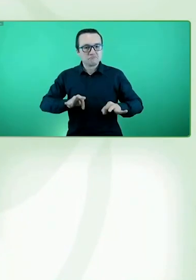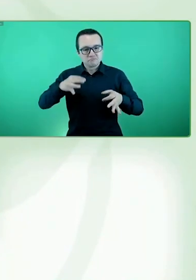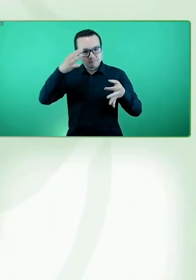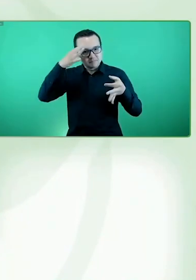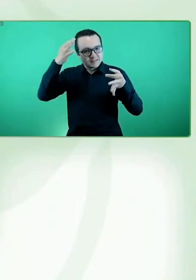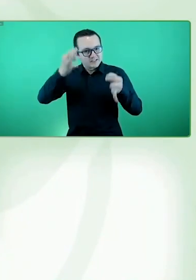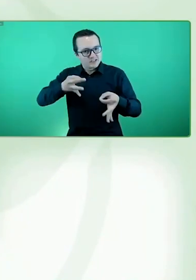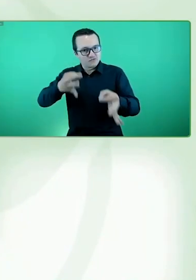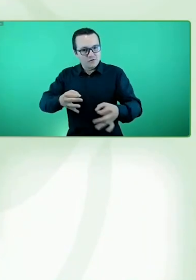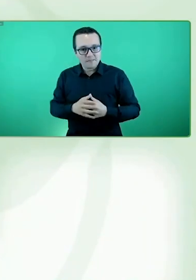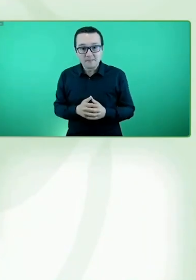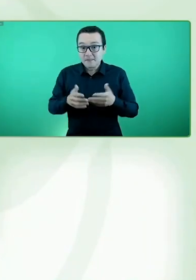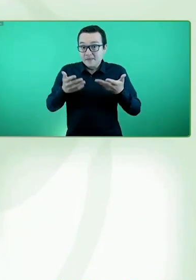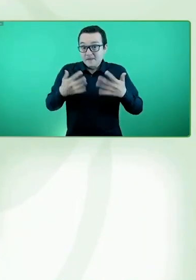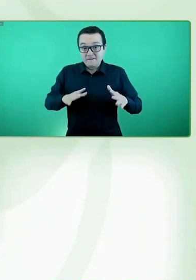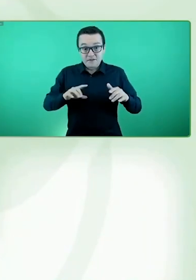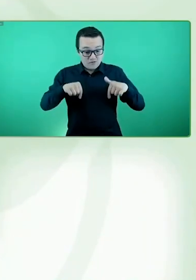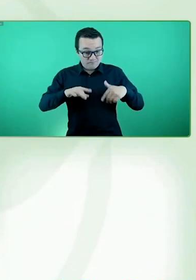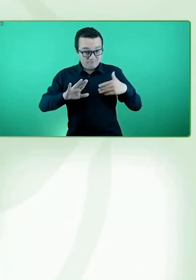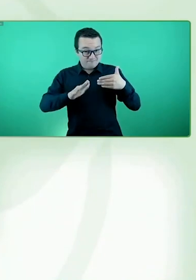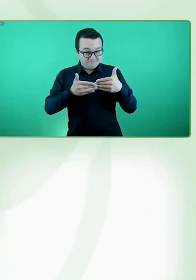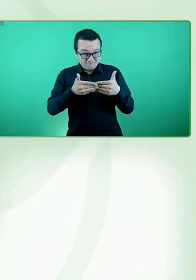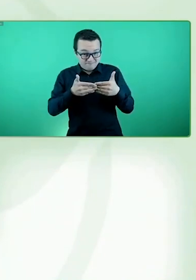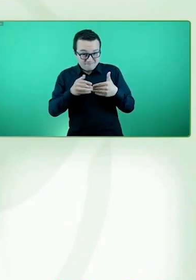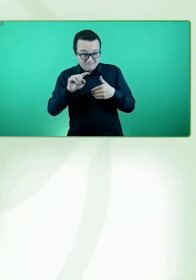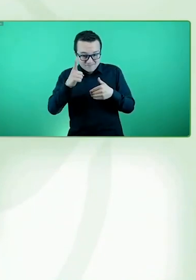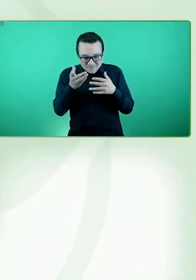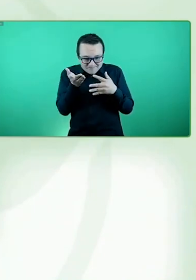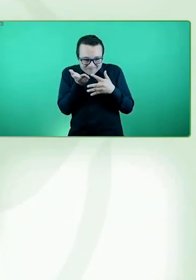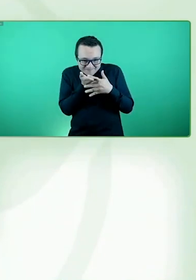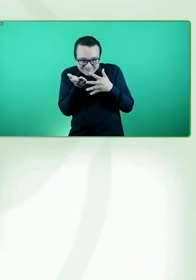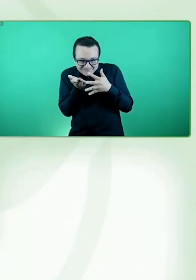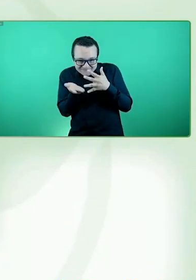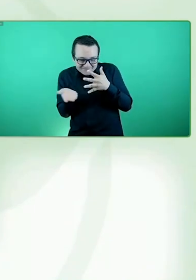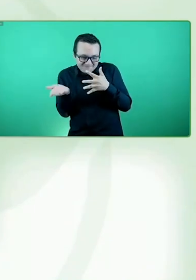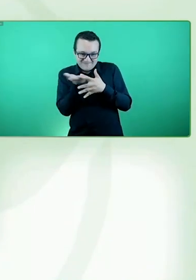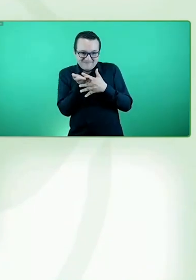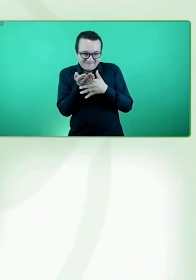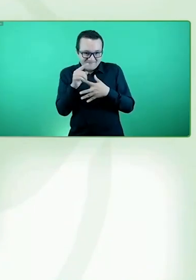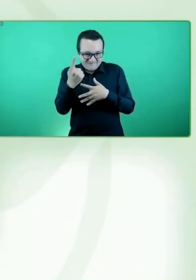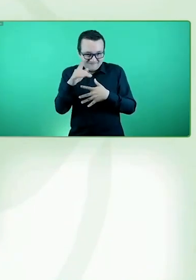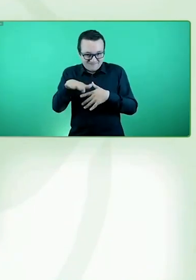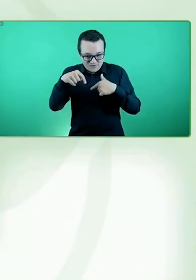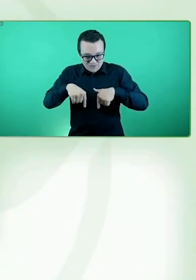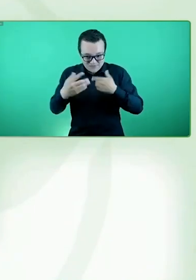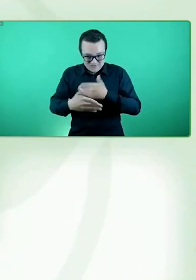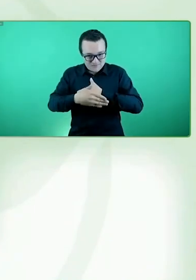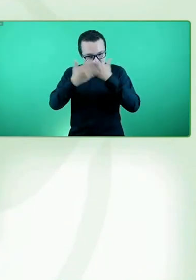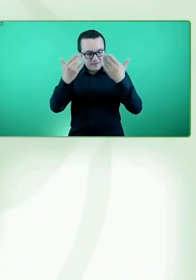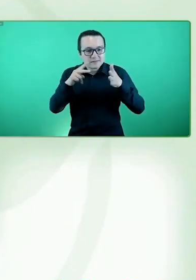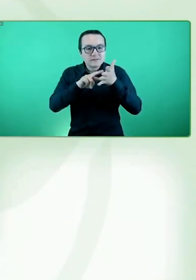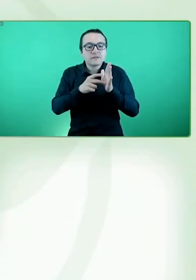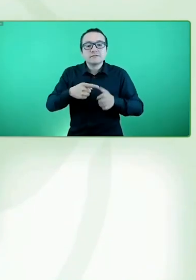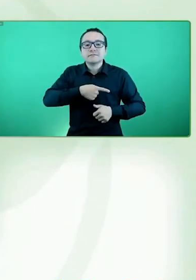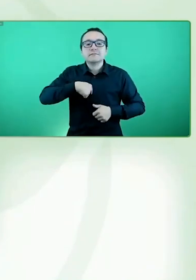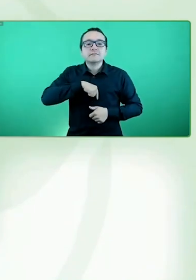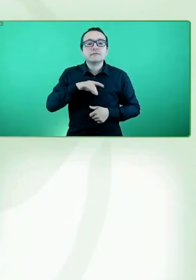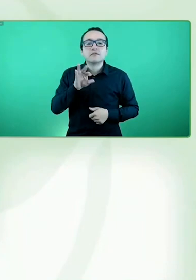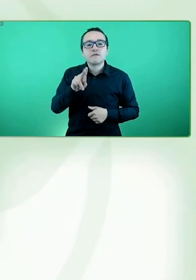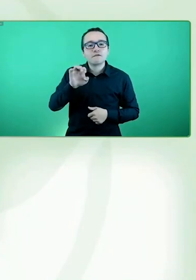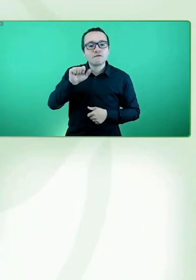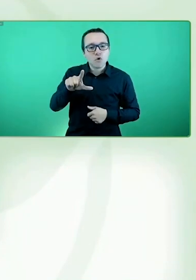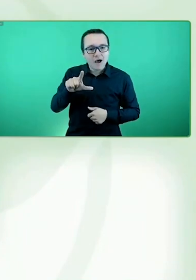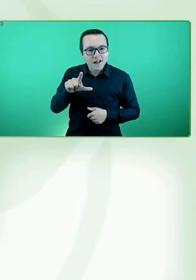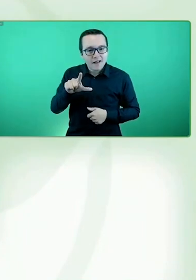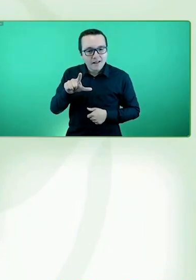a Estefanía justamente a compartir la experiencia que desde la FOAL se promueve en la región de